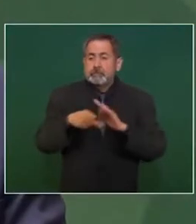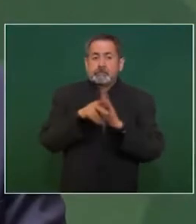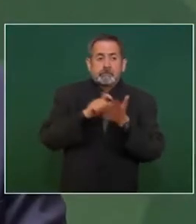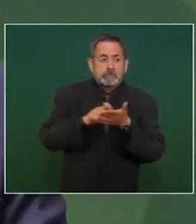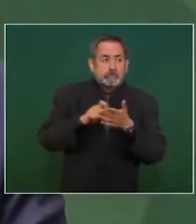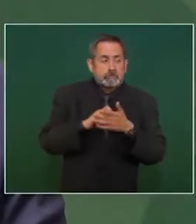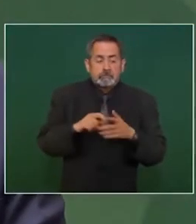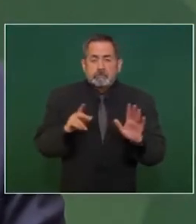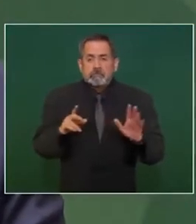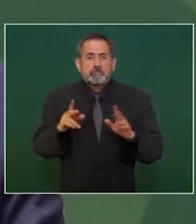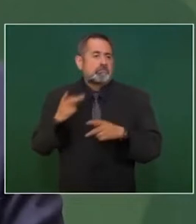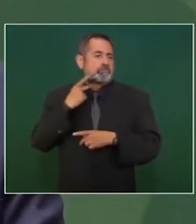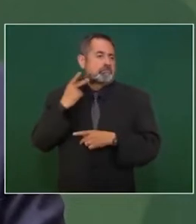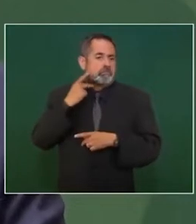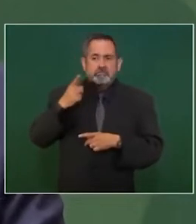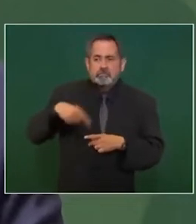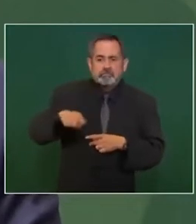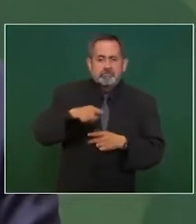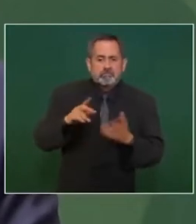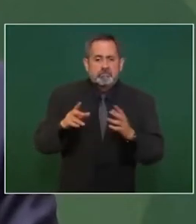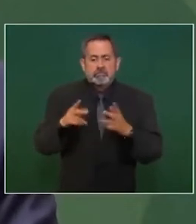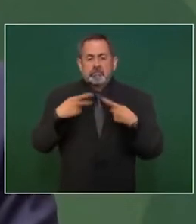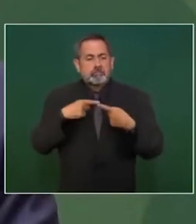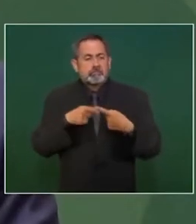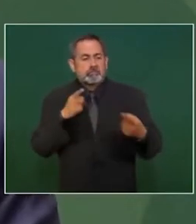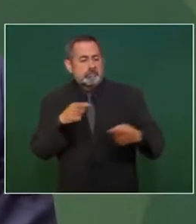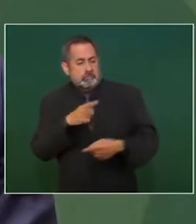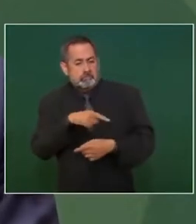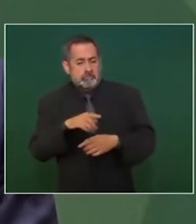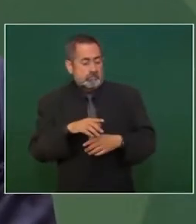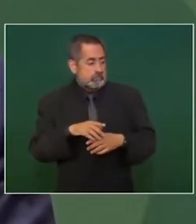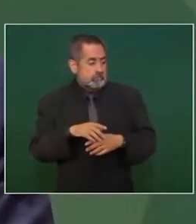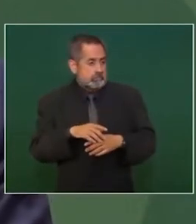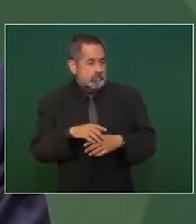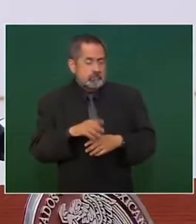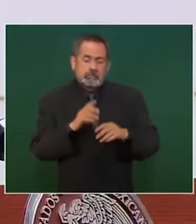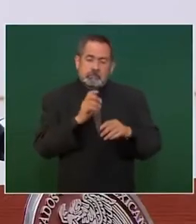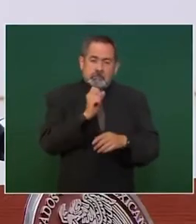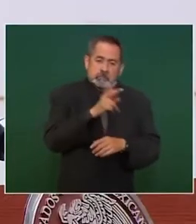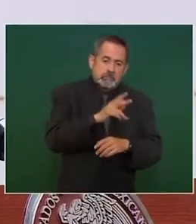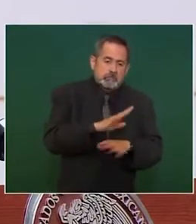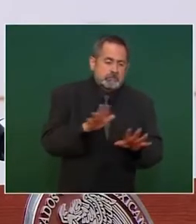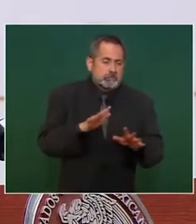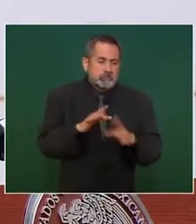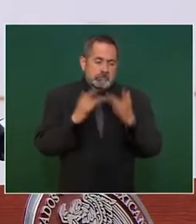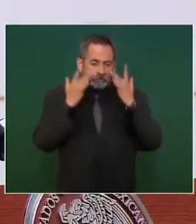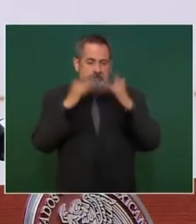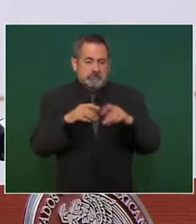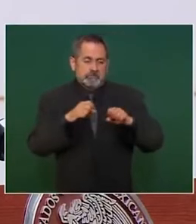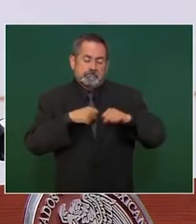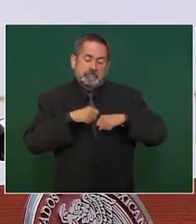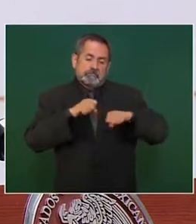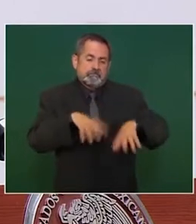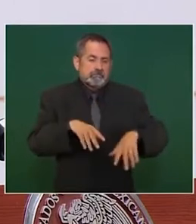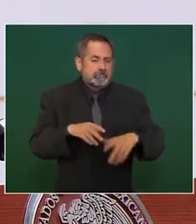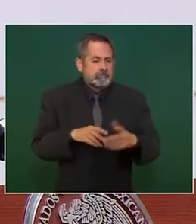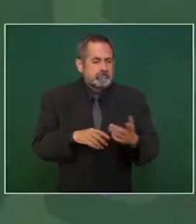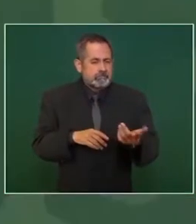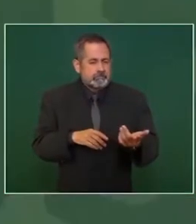un político un opositor va este